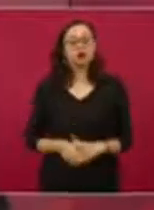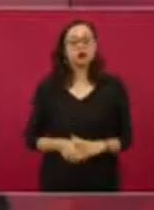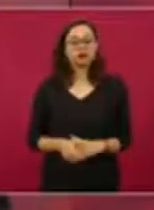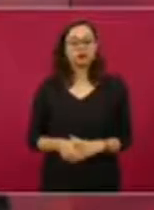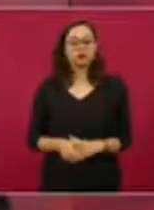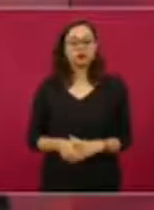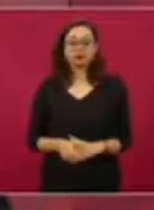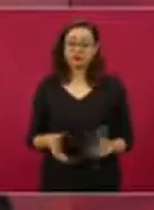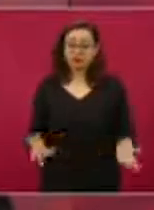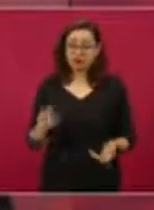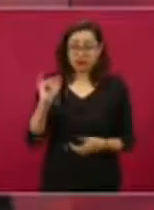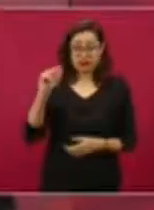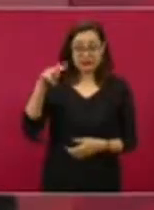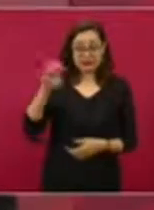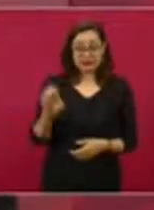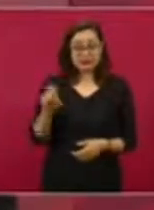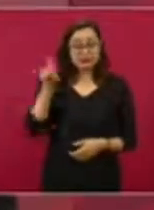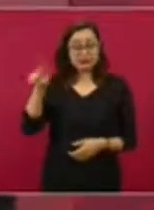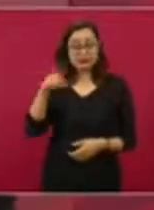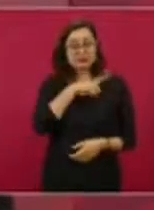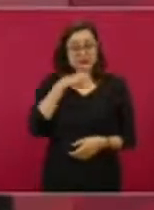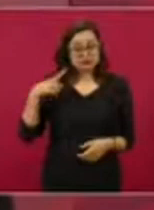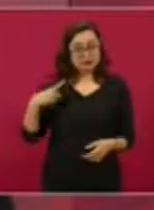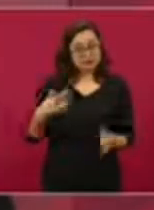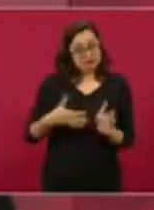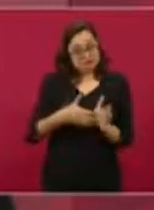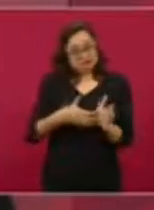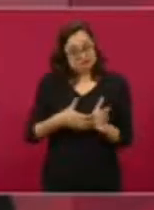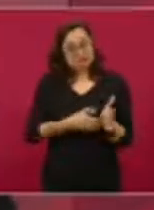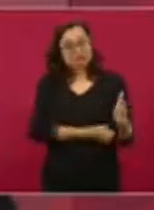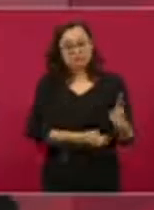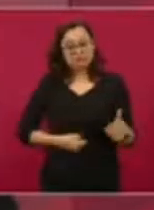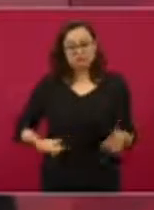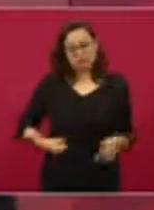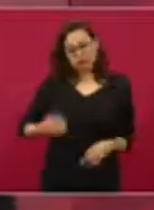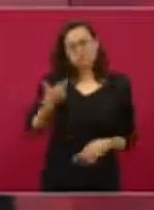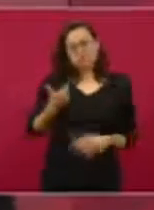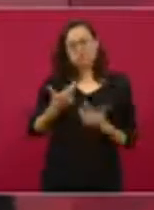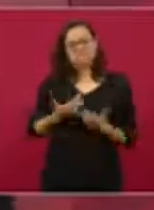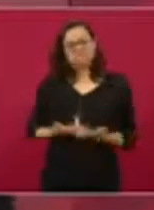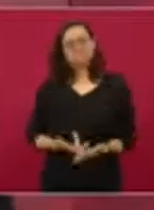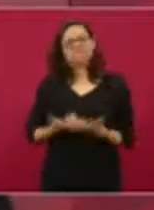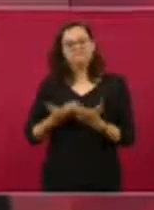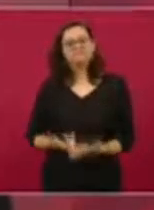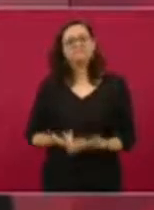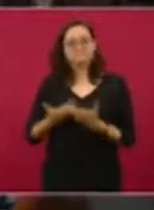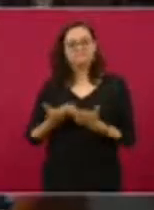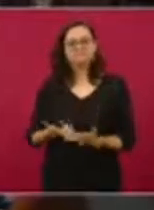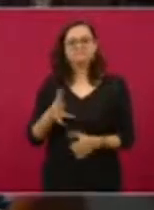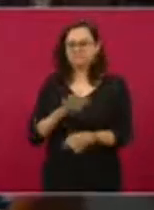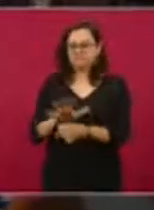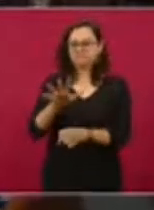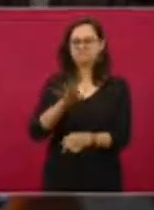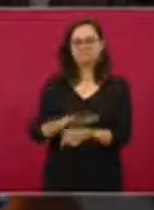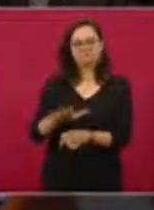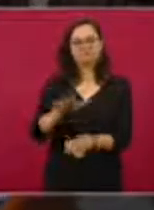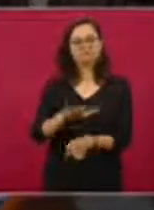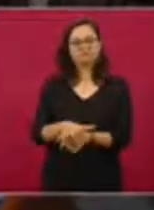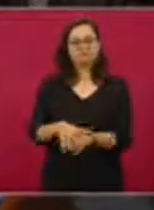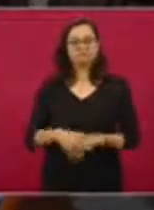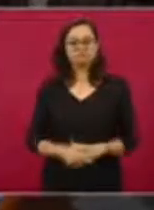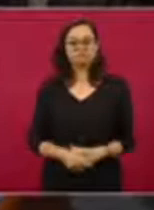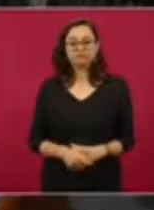de ahí va a haber suficientes recursos.